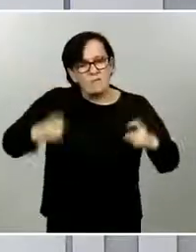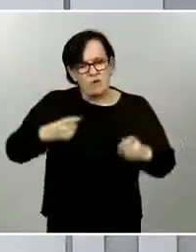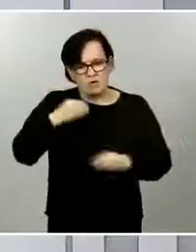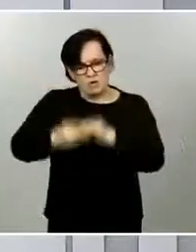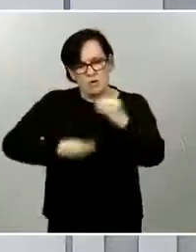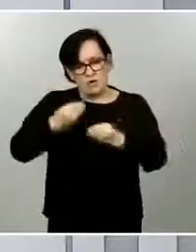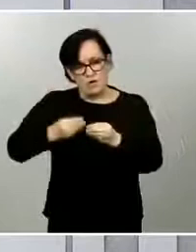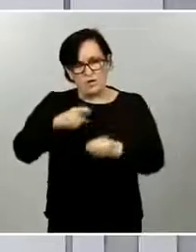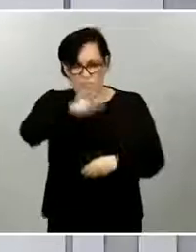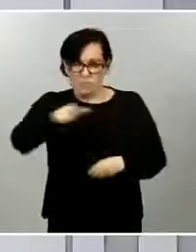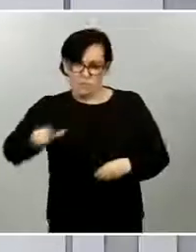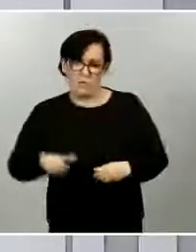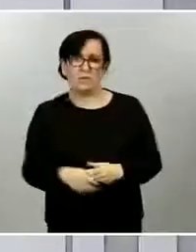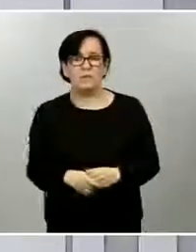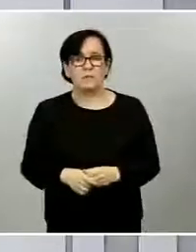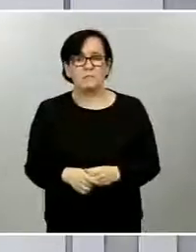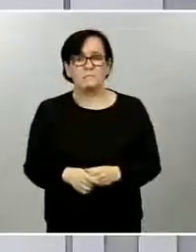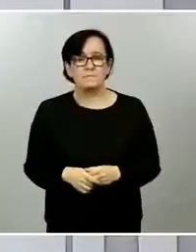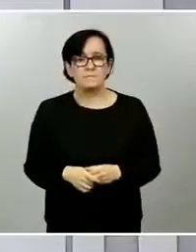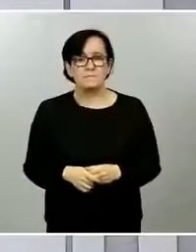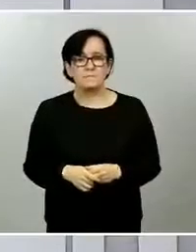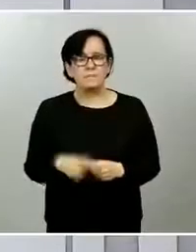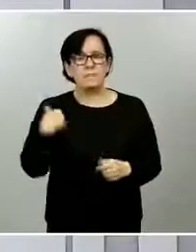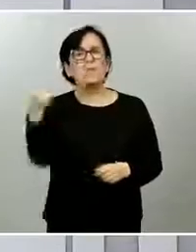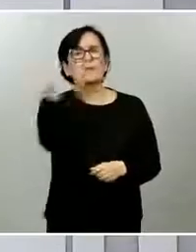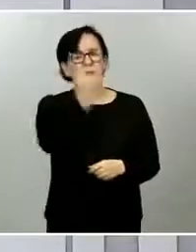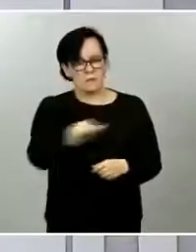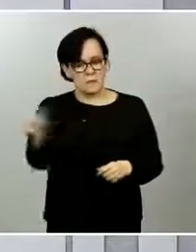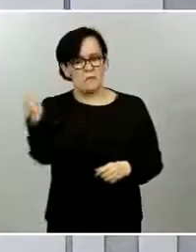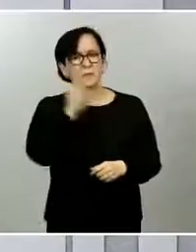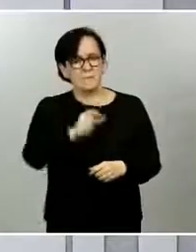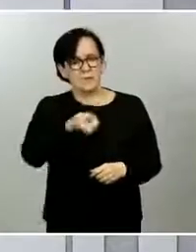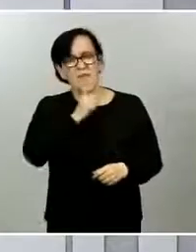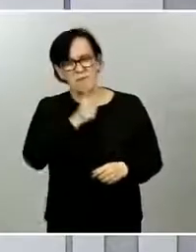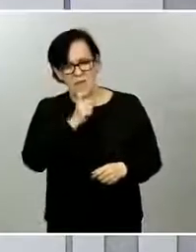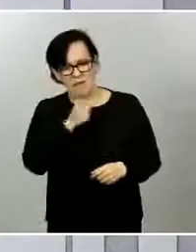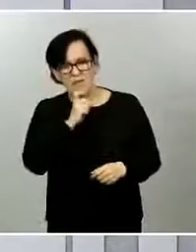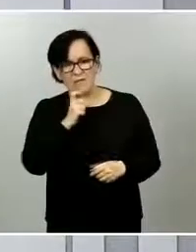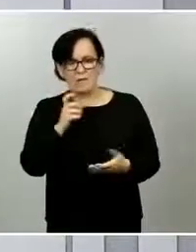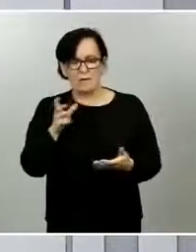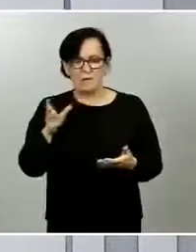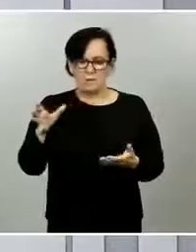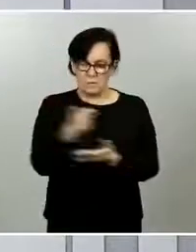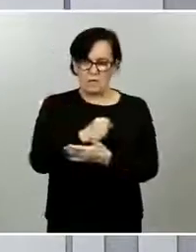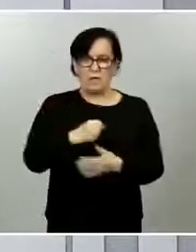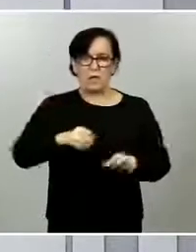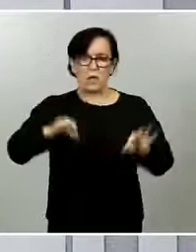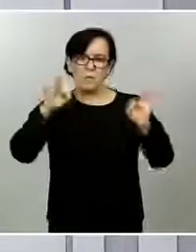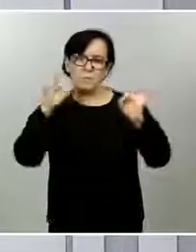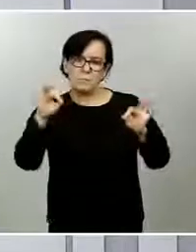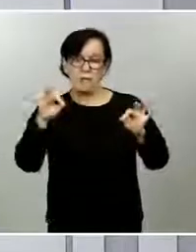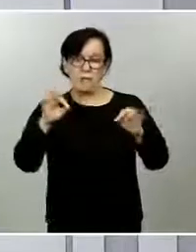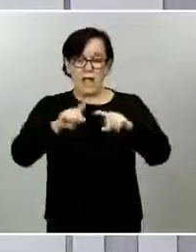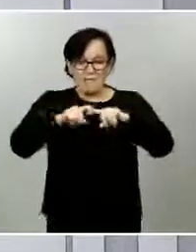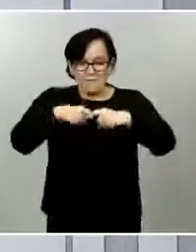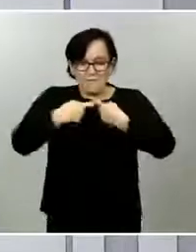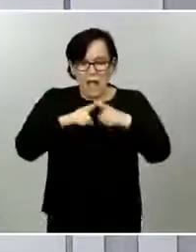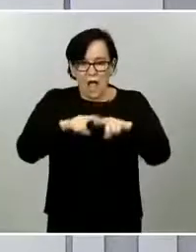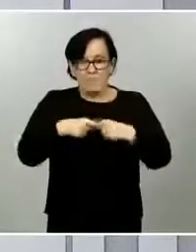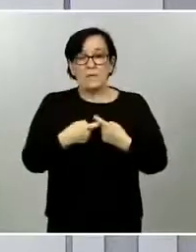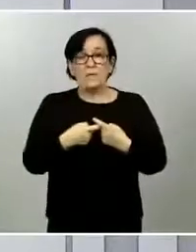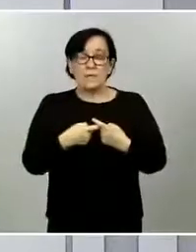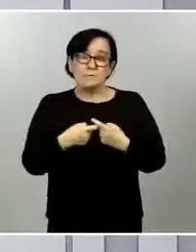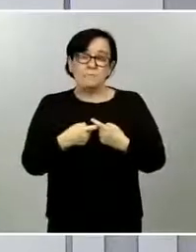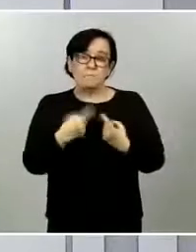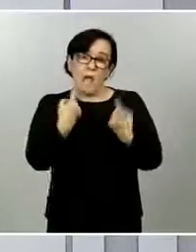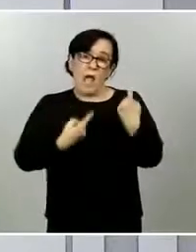salida y eso no lo podemos permitir ni como país ni como sociedad después del esfuerzo ingente que han realizado los ciudadanos.